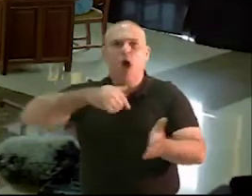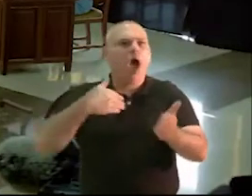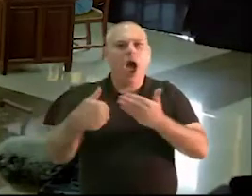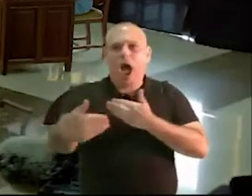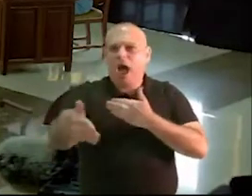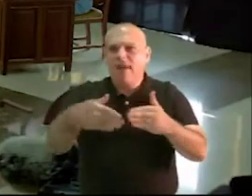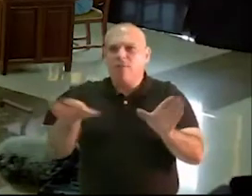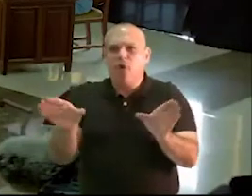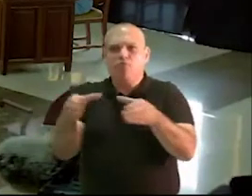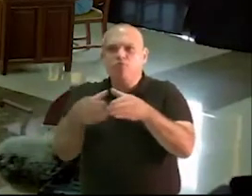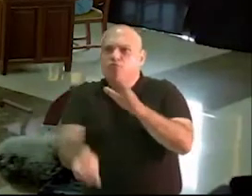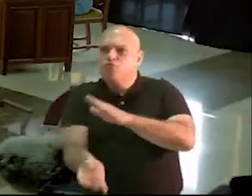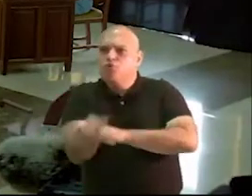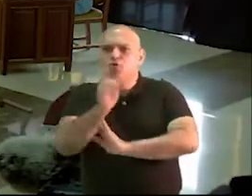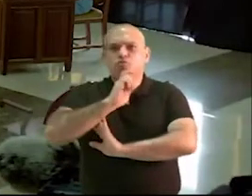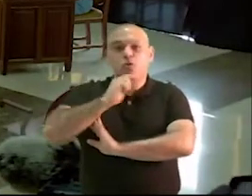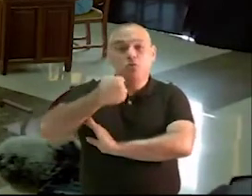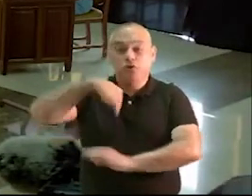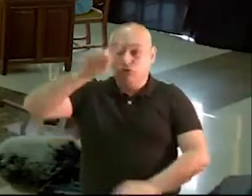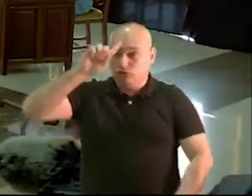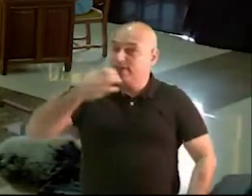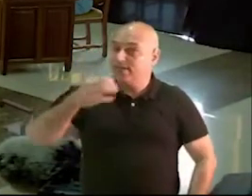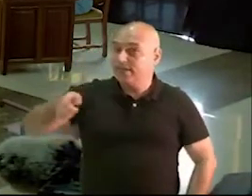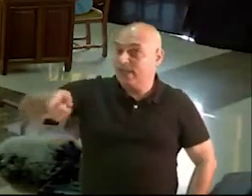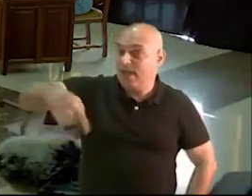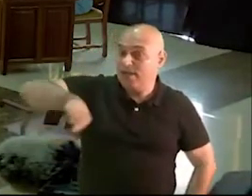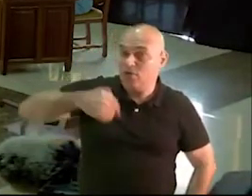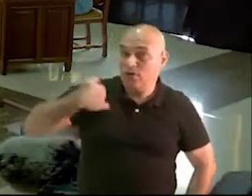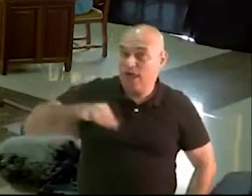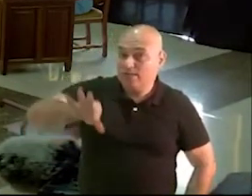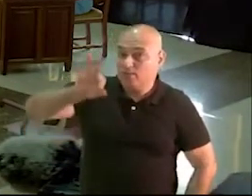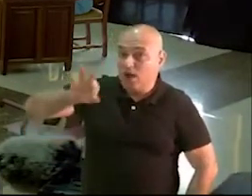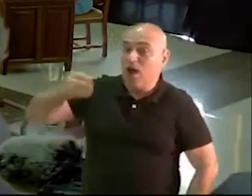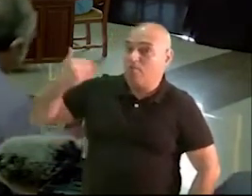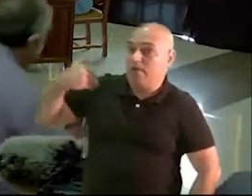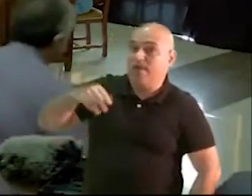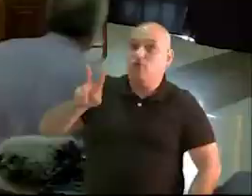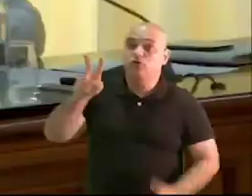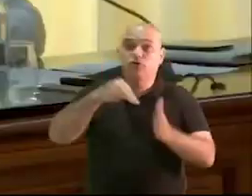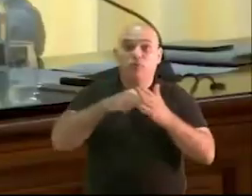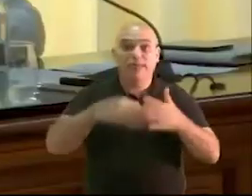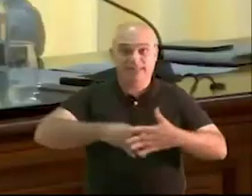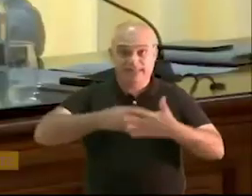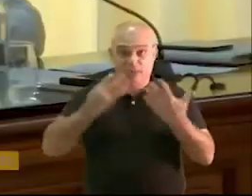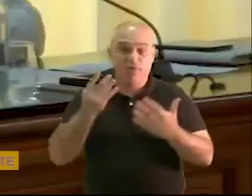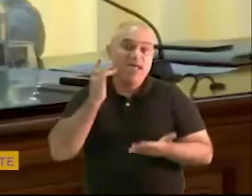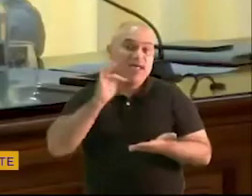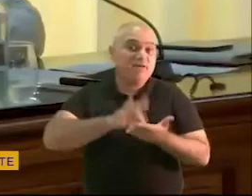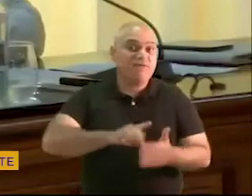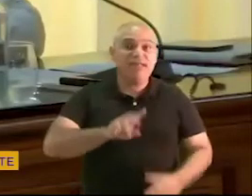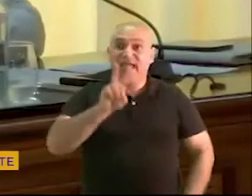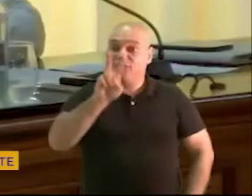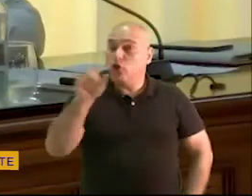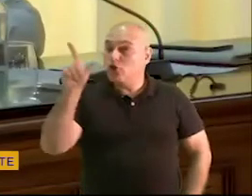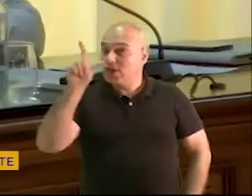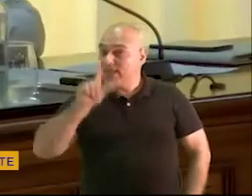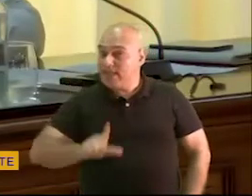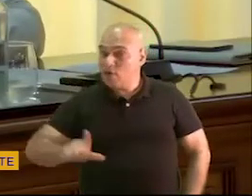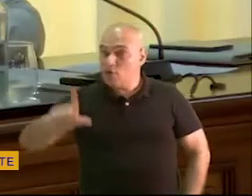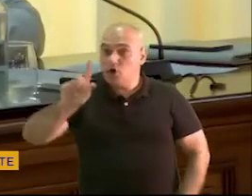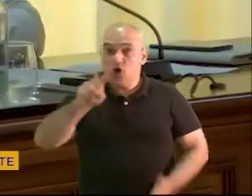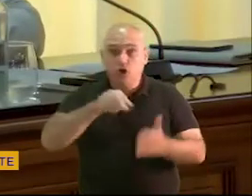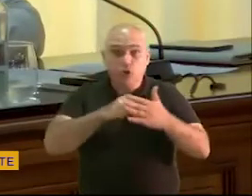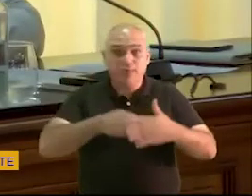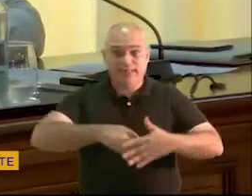que él sí lo había planteado, que fue el 25 de junio de 2019, que con fecha 2 de julio de 2019, Juan Manuel